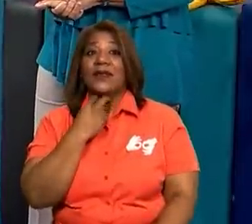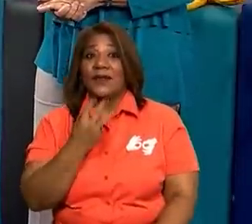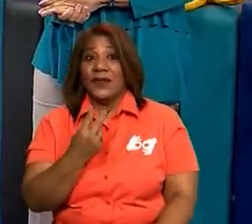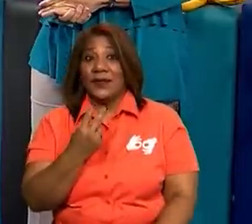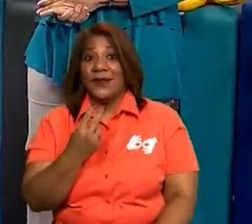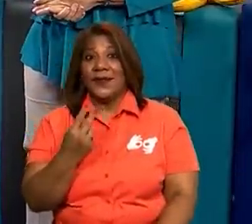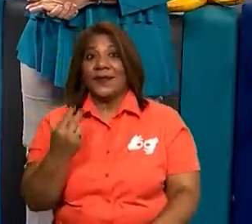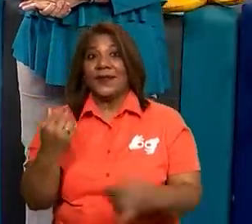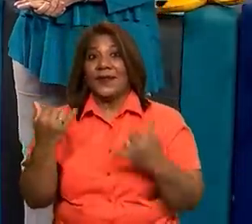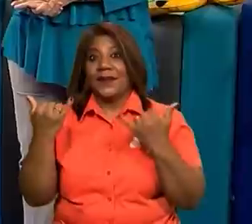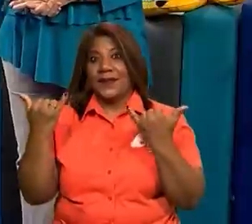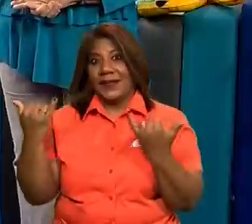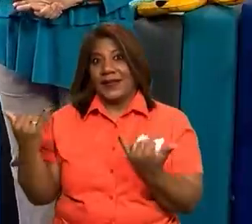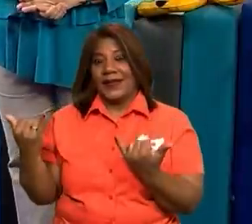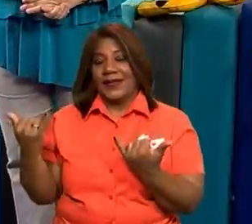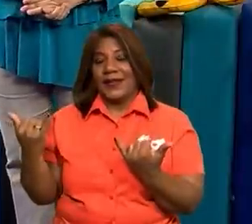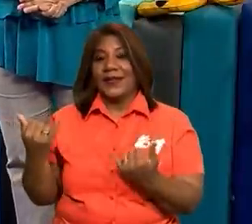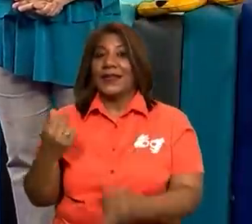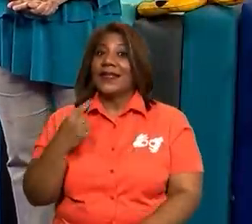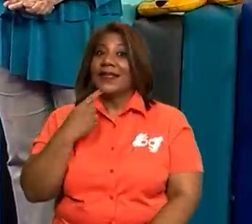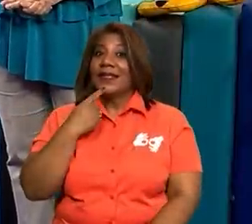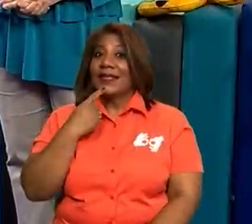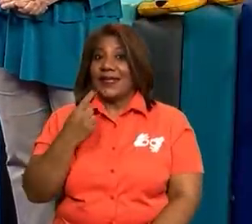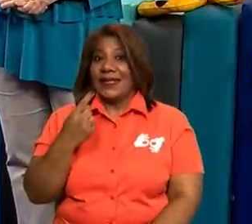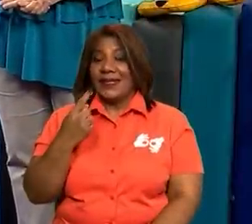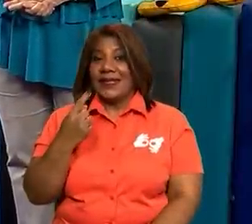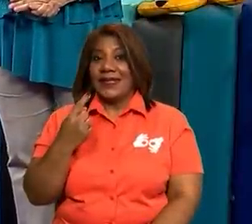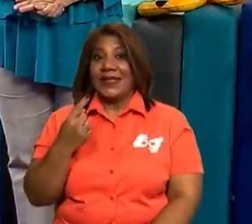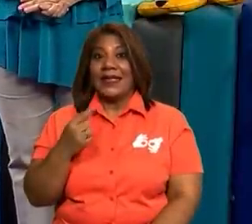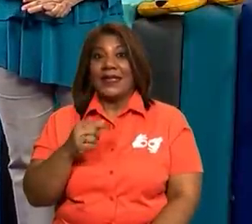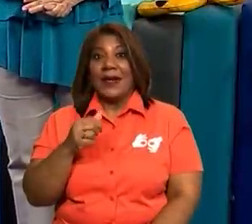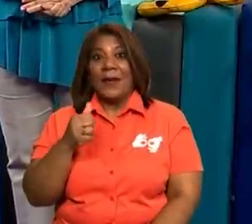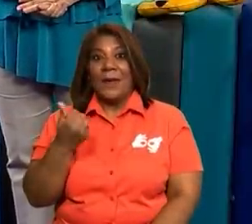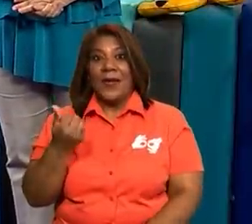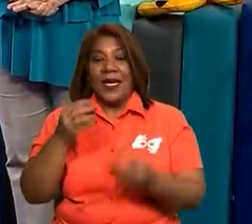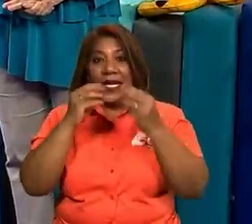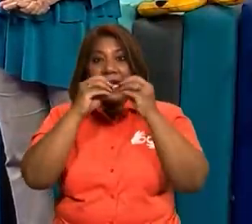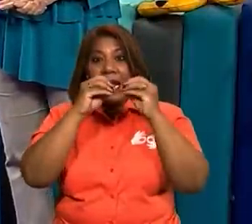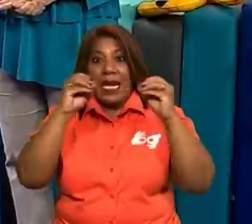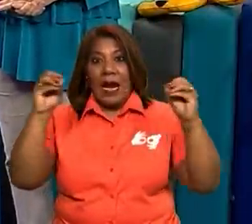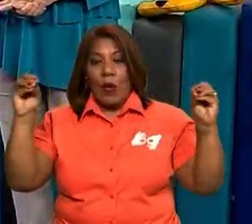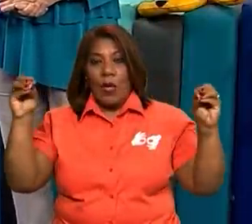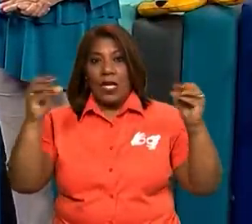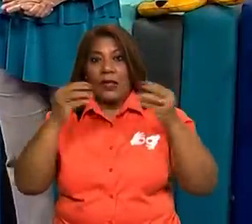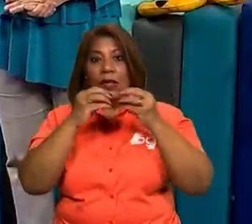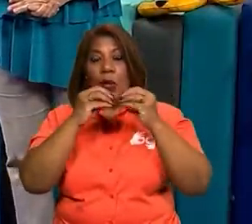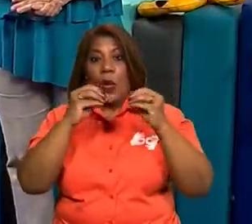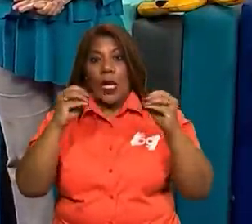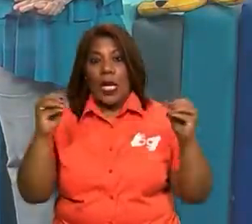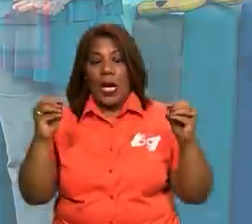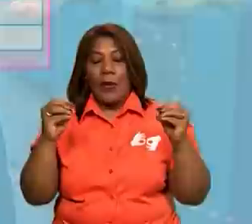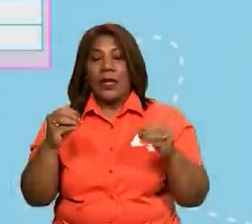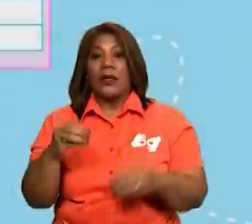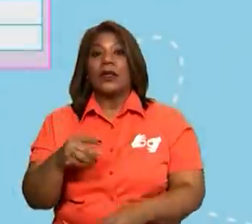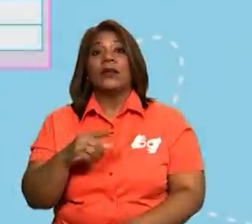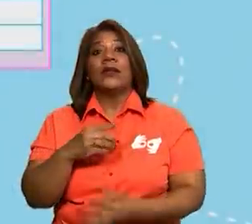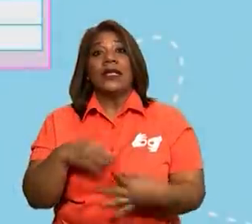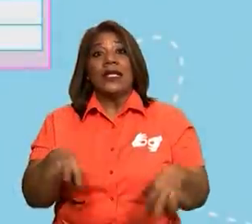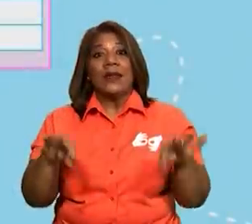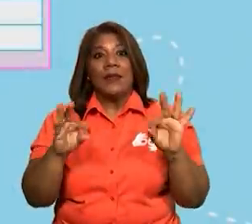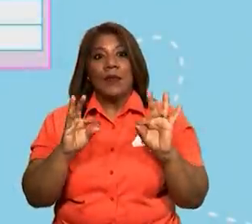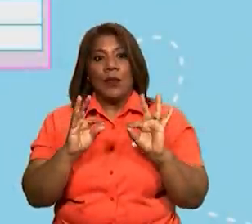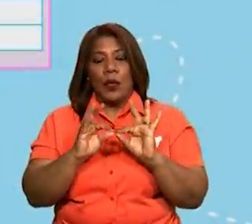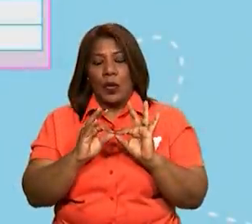Aquí vamos entonces a escribir la siguiente frase y subrayar las palabras que tienen el fonema